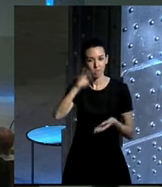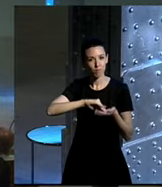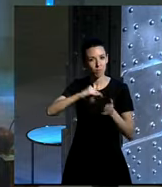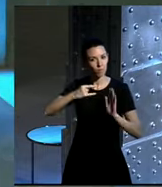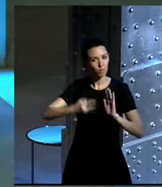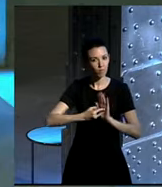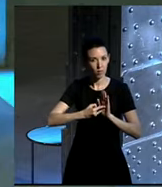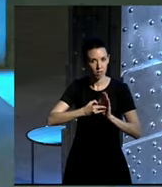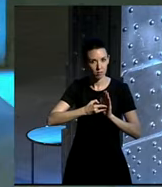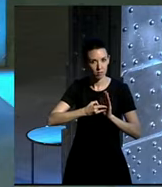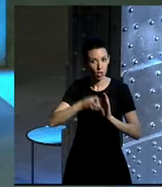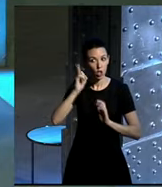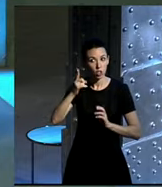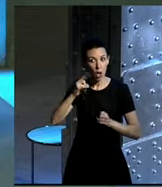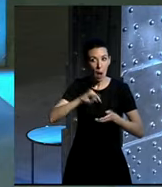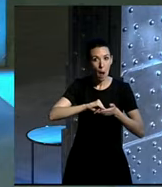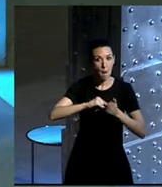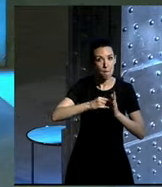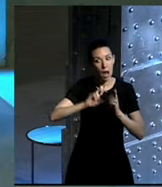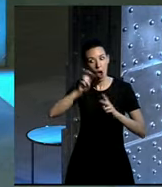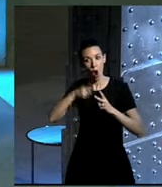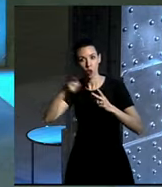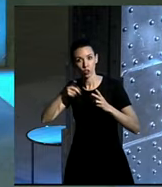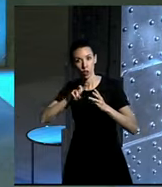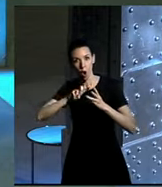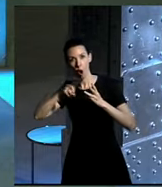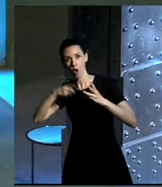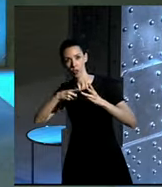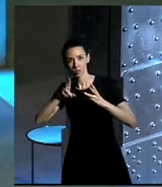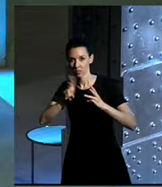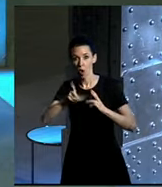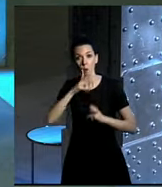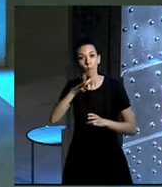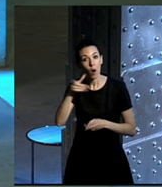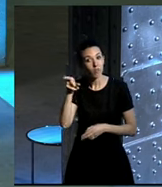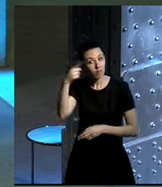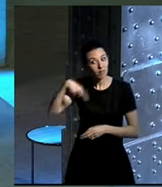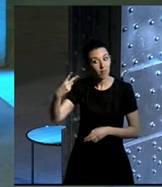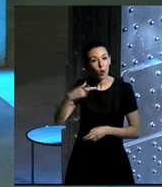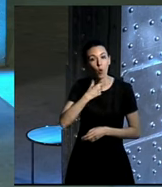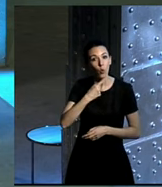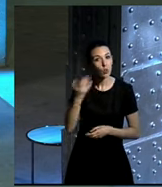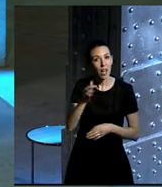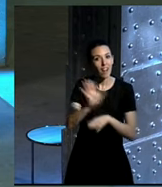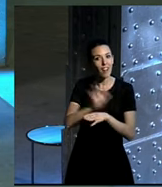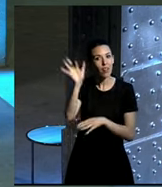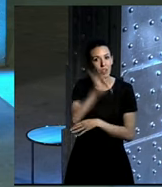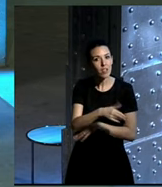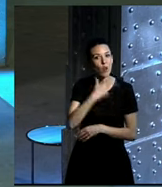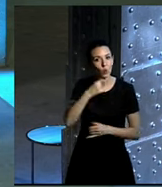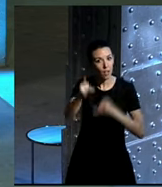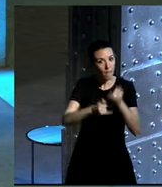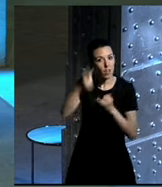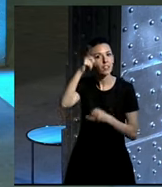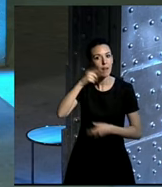un plan, vamos, que es más que plan B y casi más que plan C. Porque a ellos les gusta el cine, les gusta la bici y les gustan los